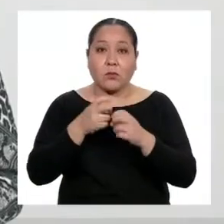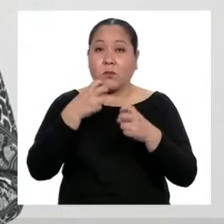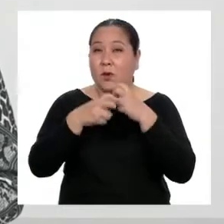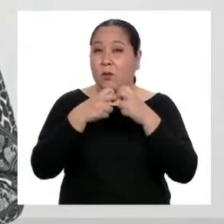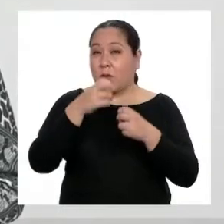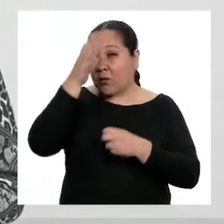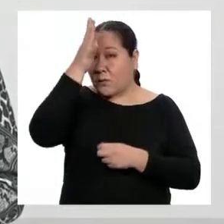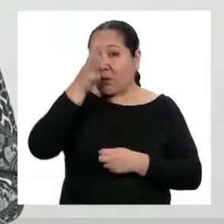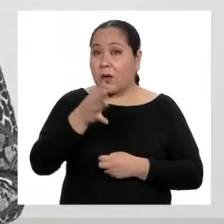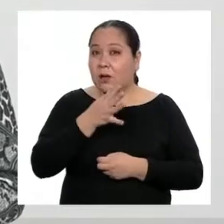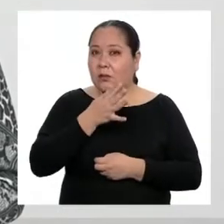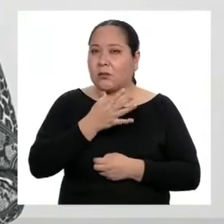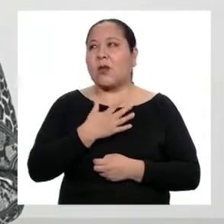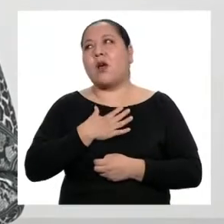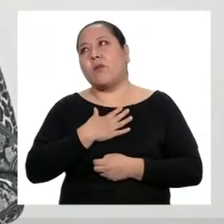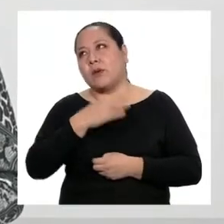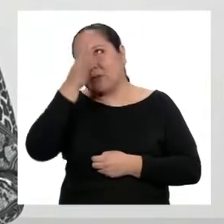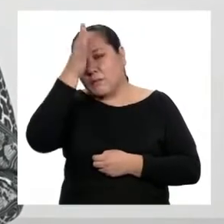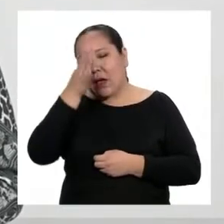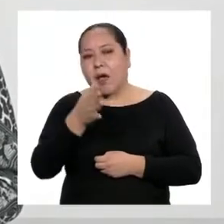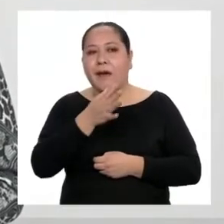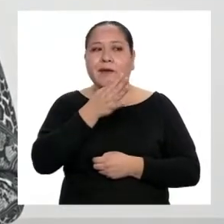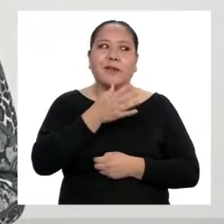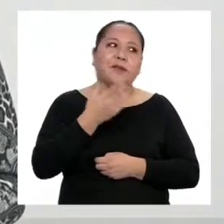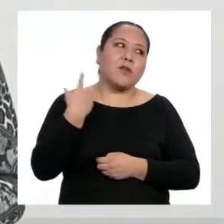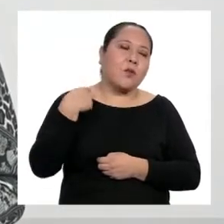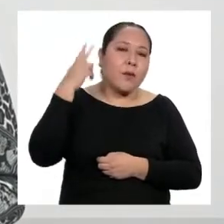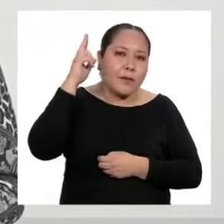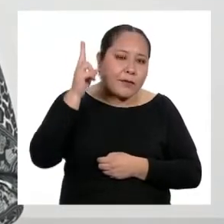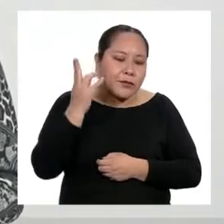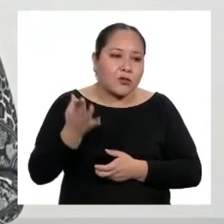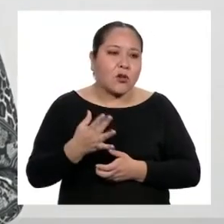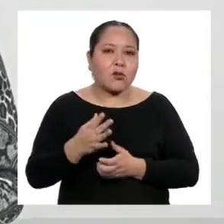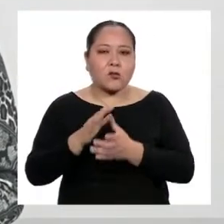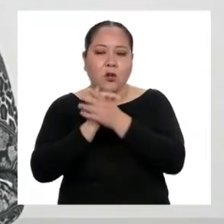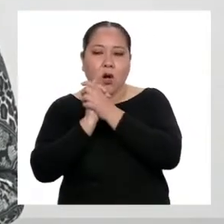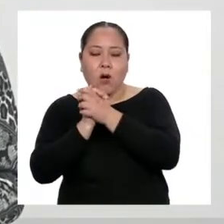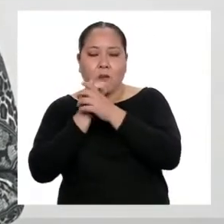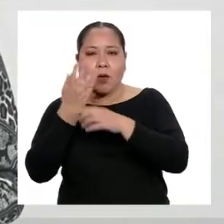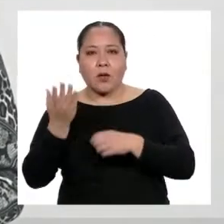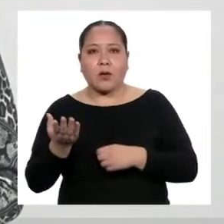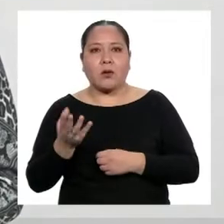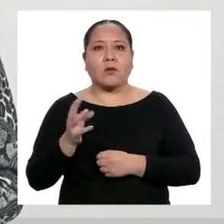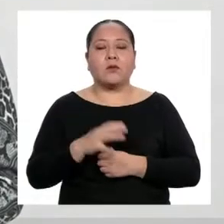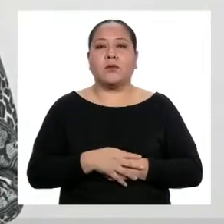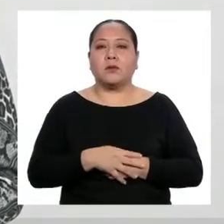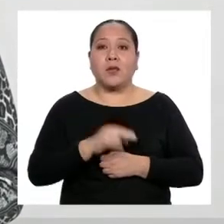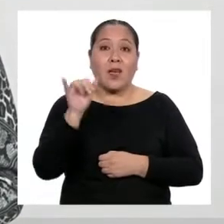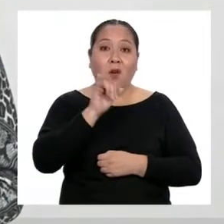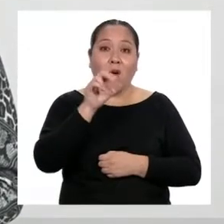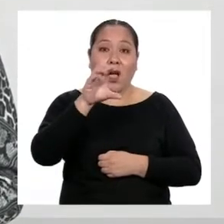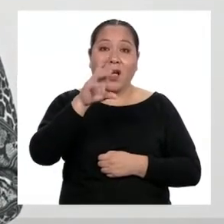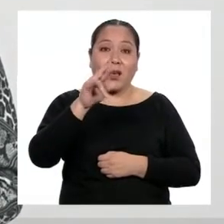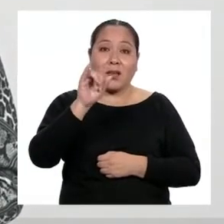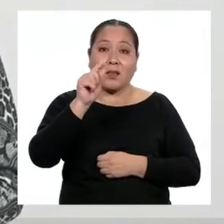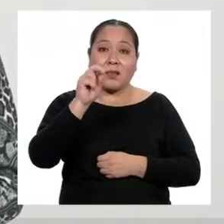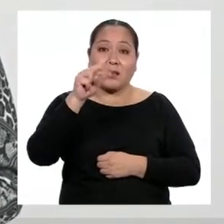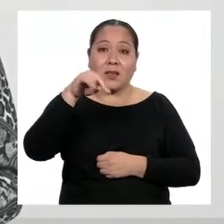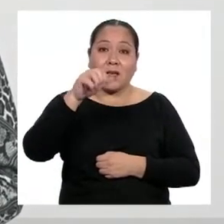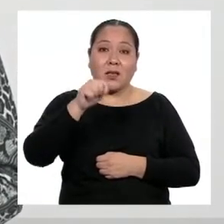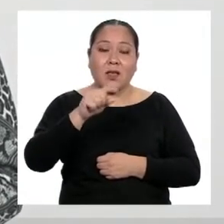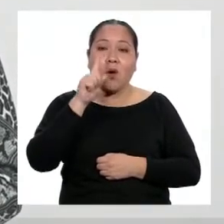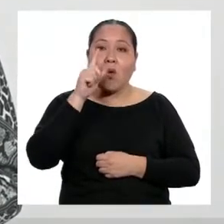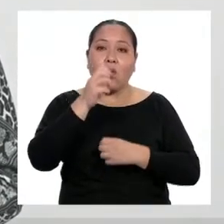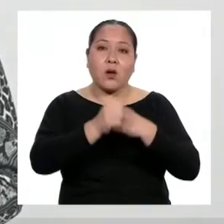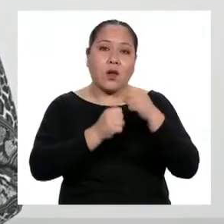padres? Con mis padres, con mis profesores, con mis compañeros, que al igual que a Cristina, un año tuvieron que